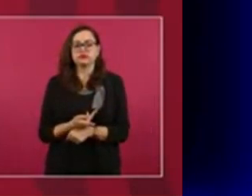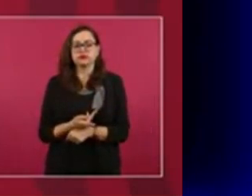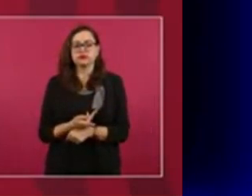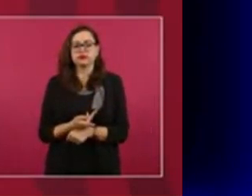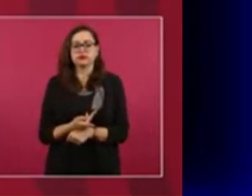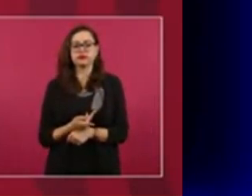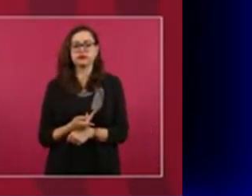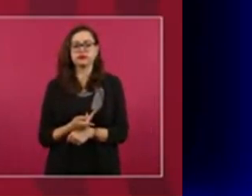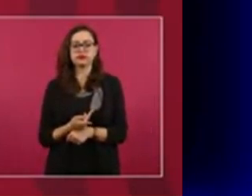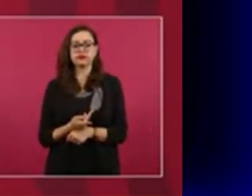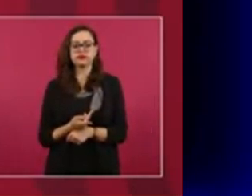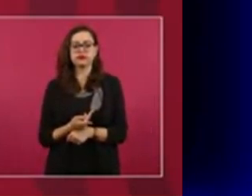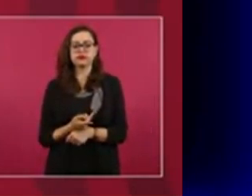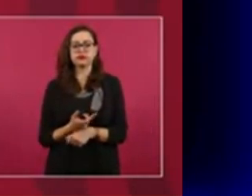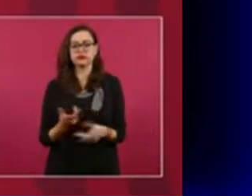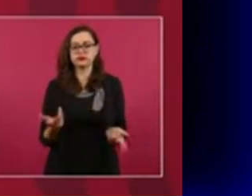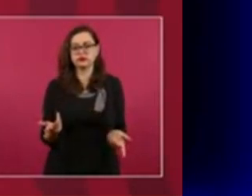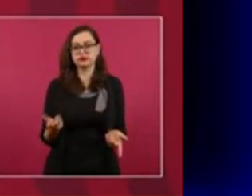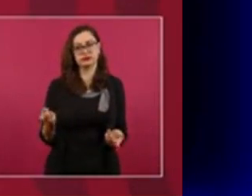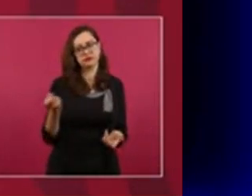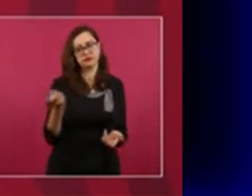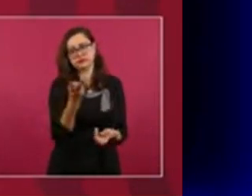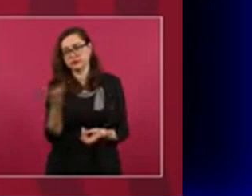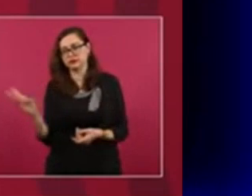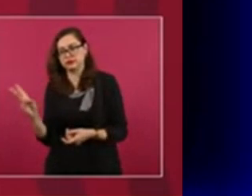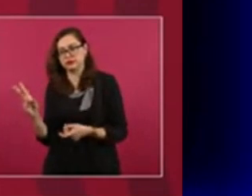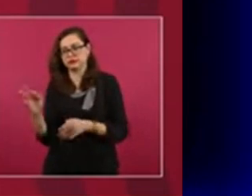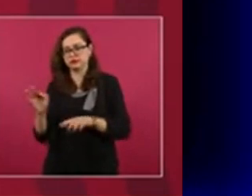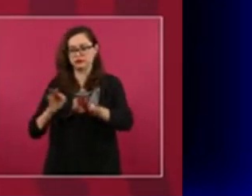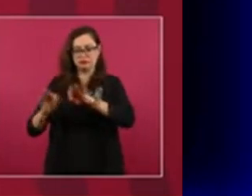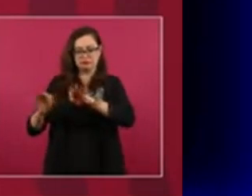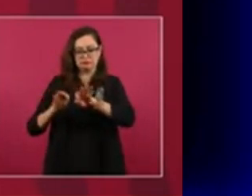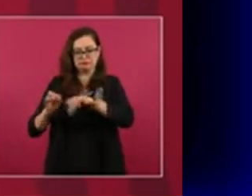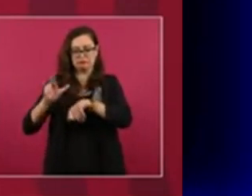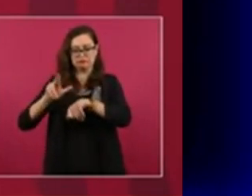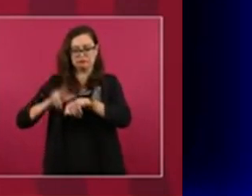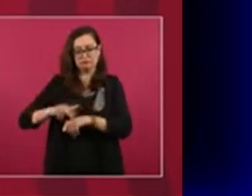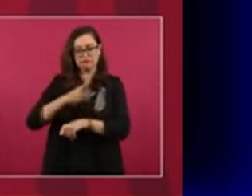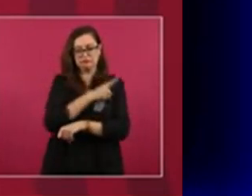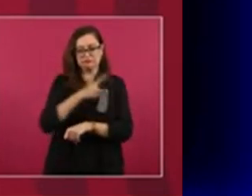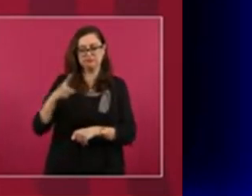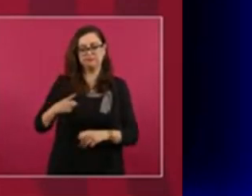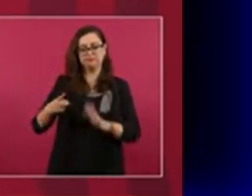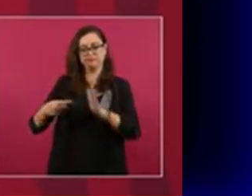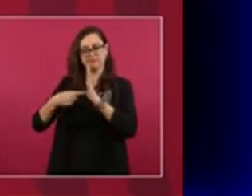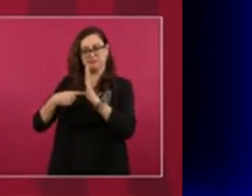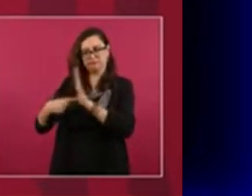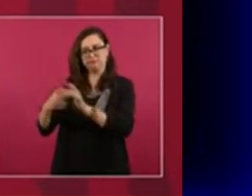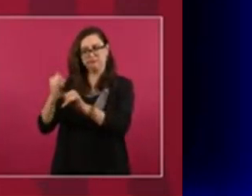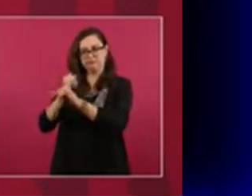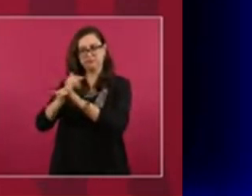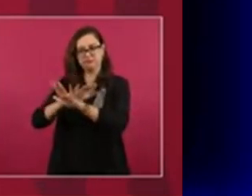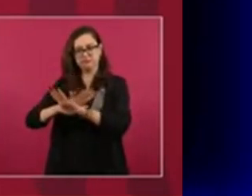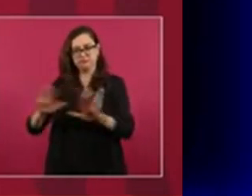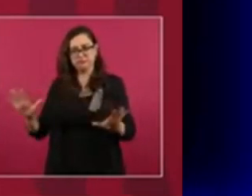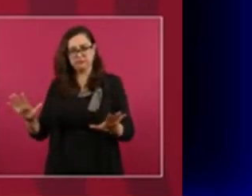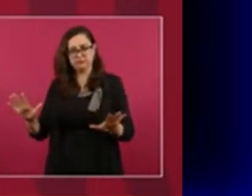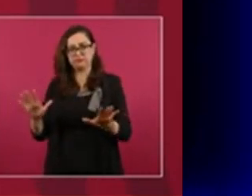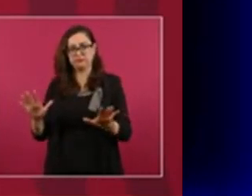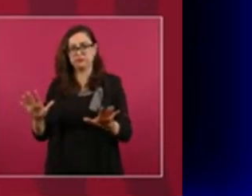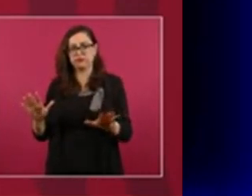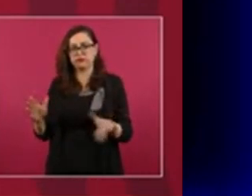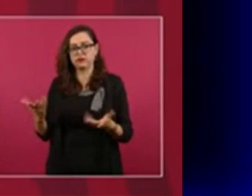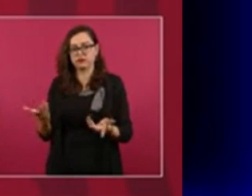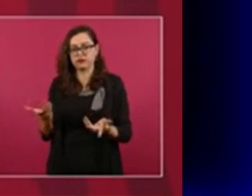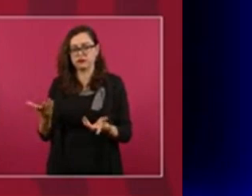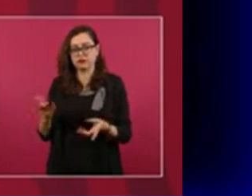trabajadores deben saberlo para que no quede nada más en una información de los